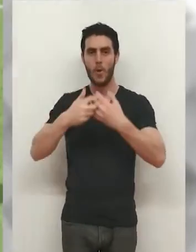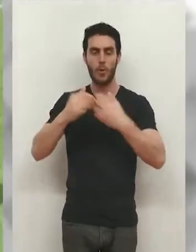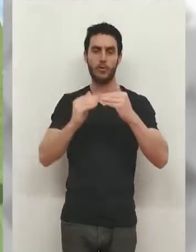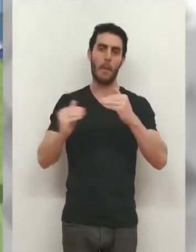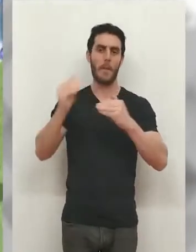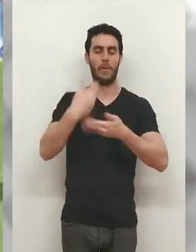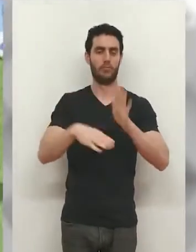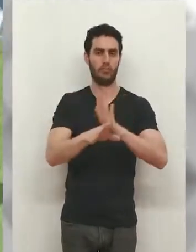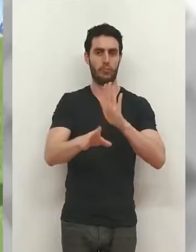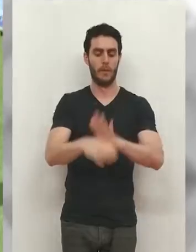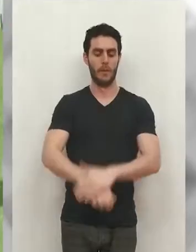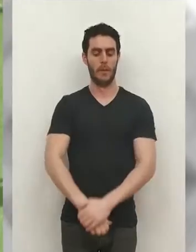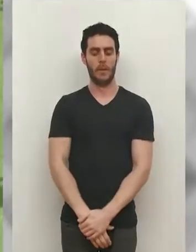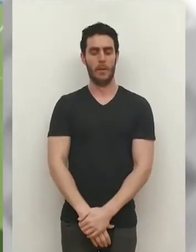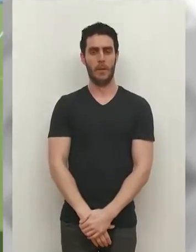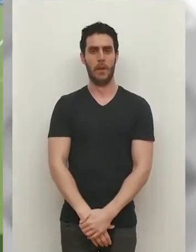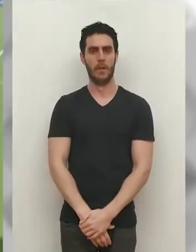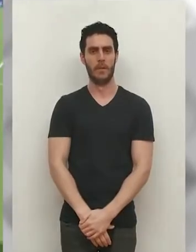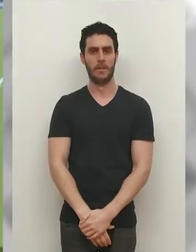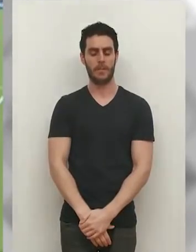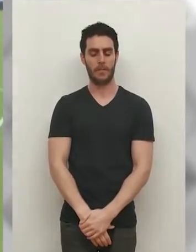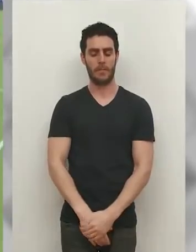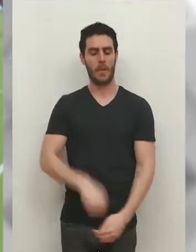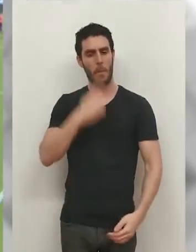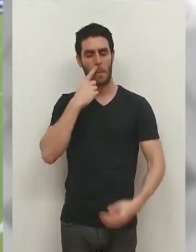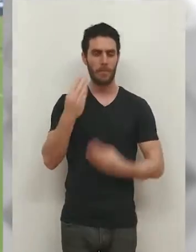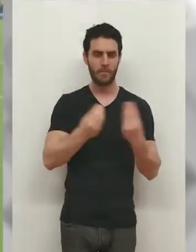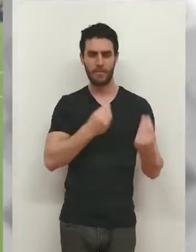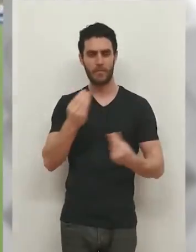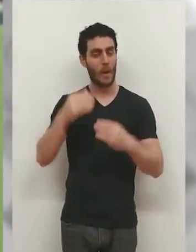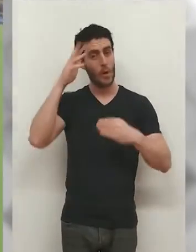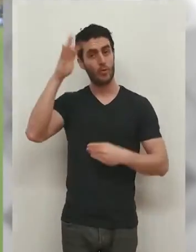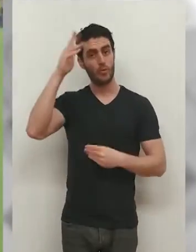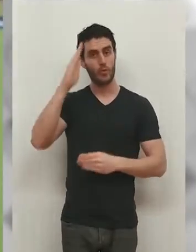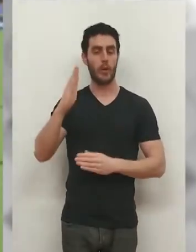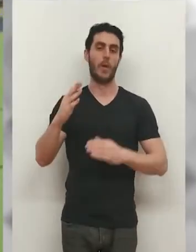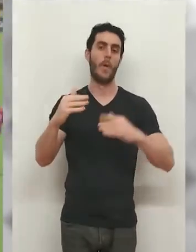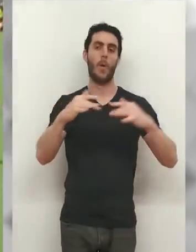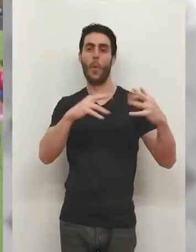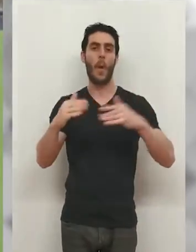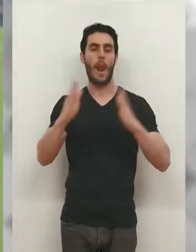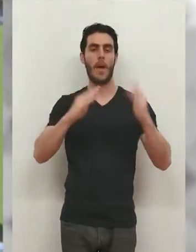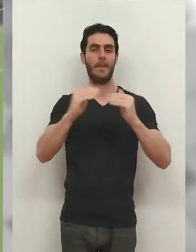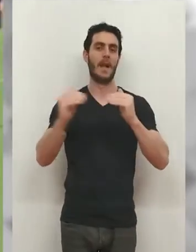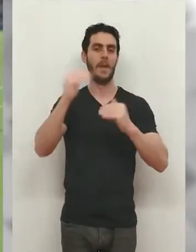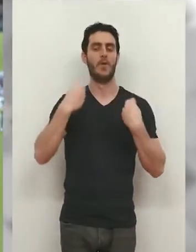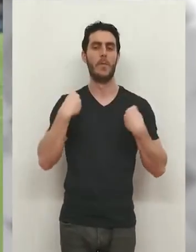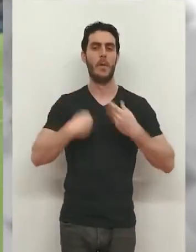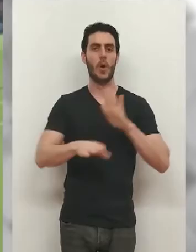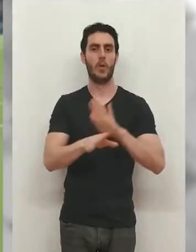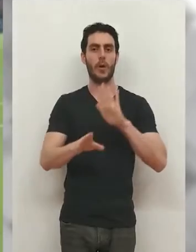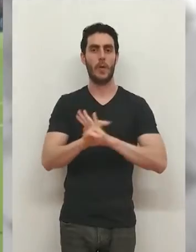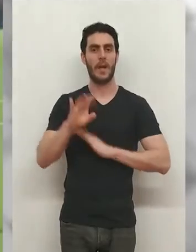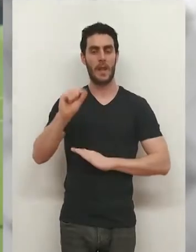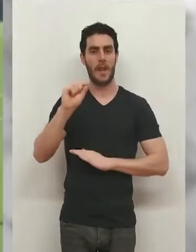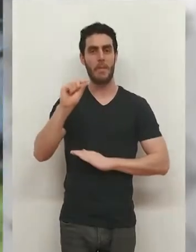de la lucha por los playoffs. Pronto se dejó ver que ese sueño de jugar la fase de ascenso sigue vivo. Al cuarto